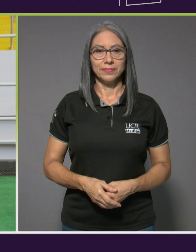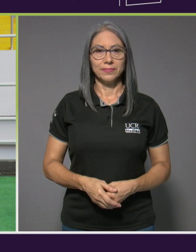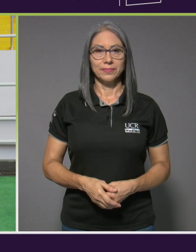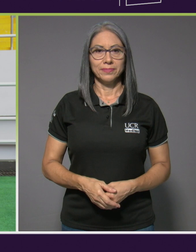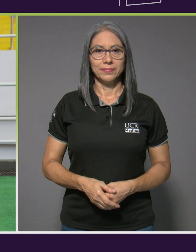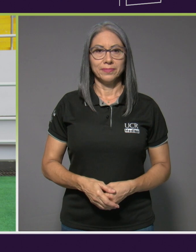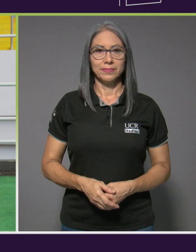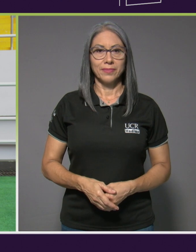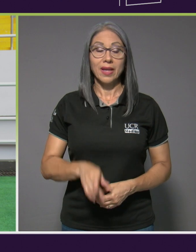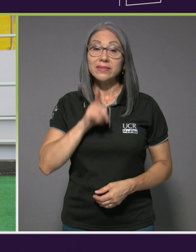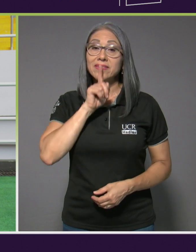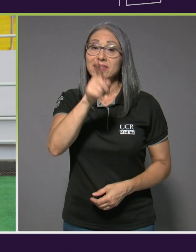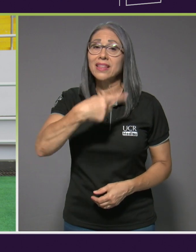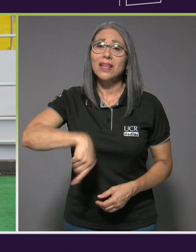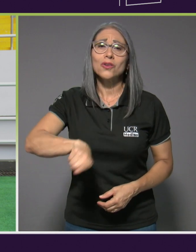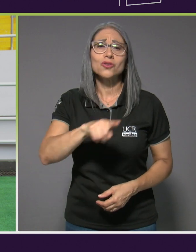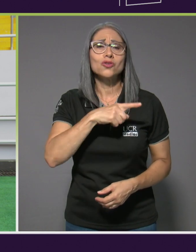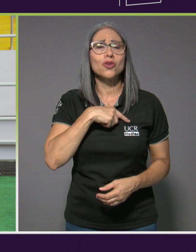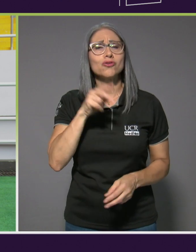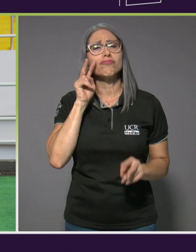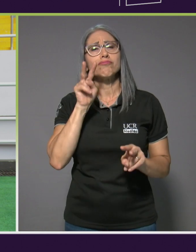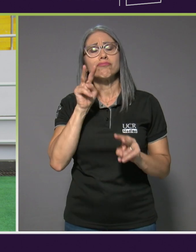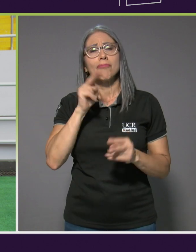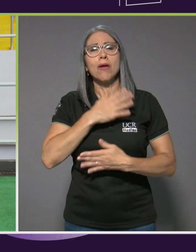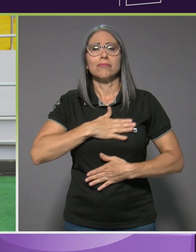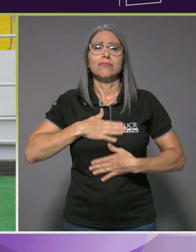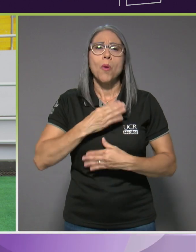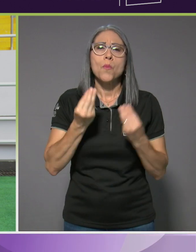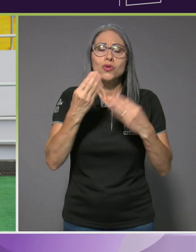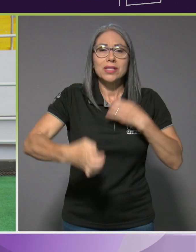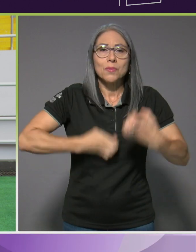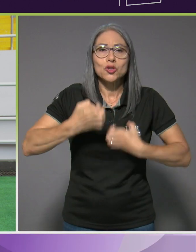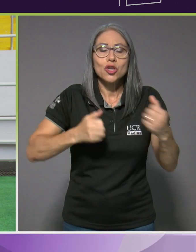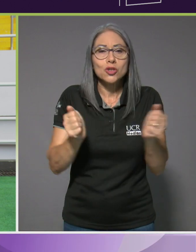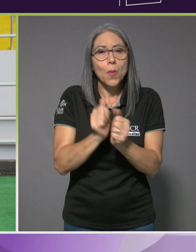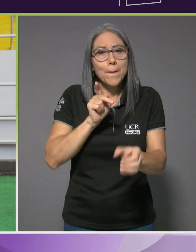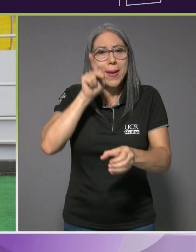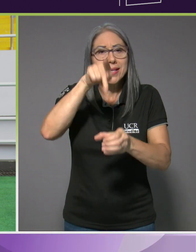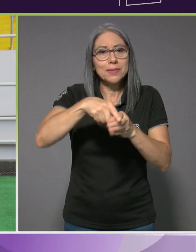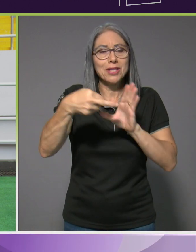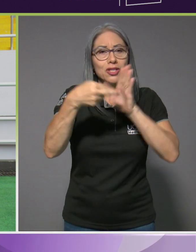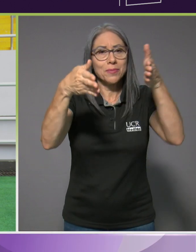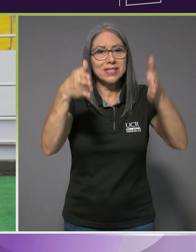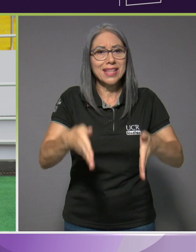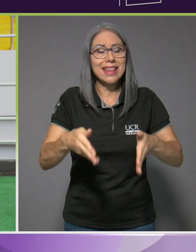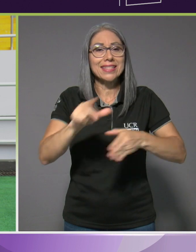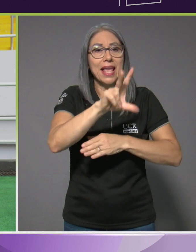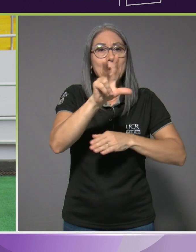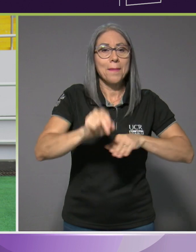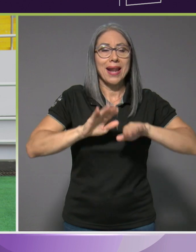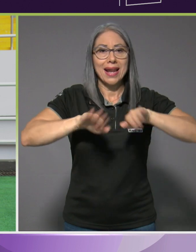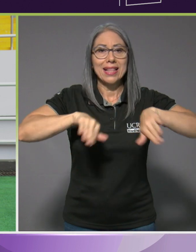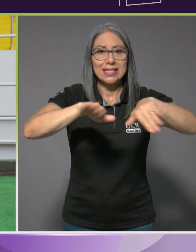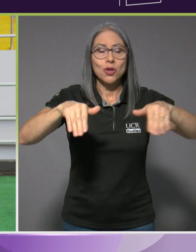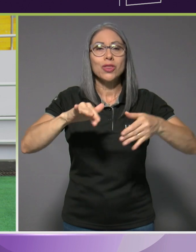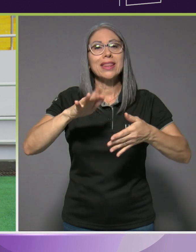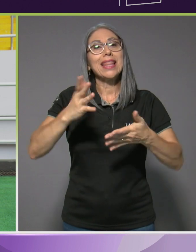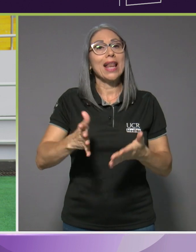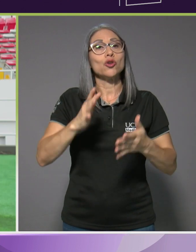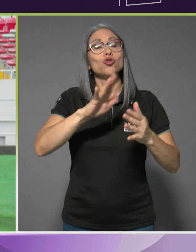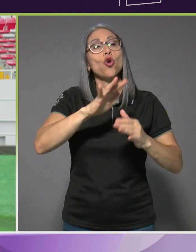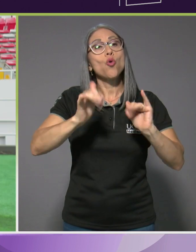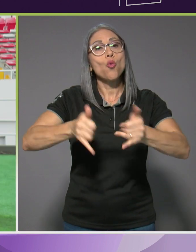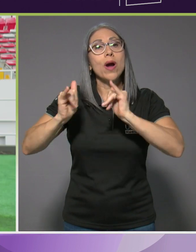Sin duda que viviremos muchas emociones con la participación de nuestros representantes en la paranatación de los juegos para Panamericanos.